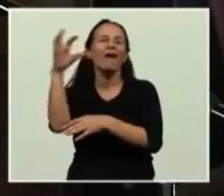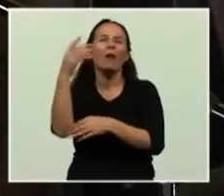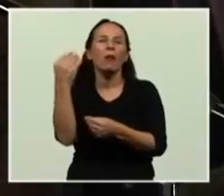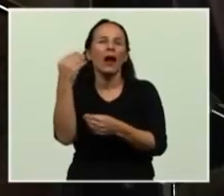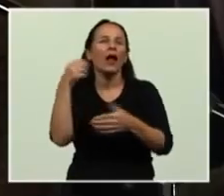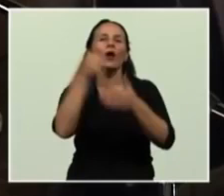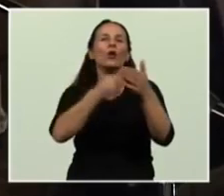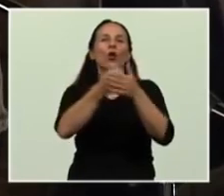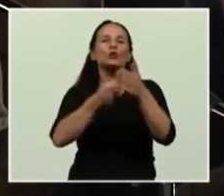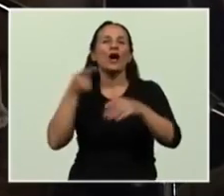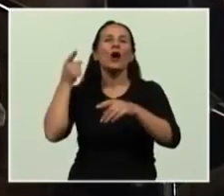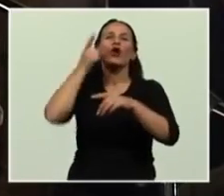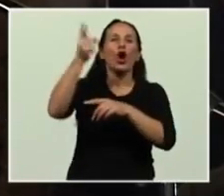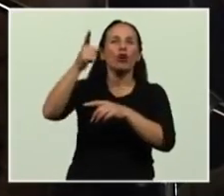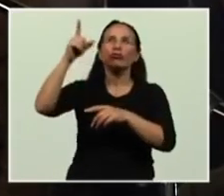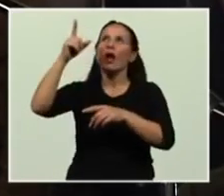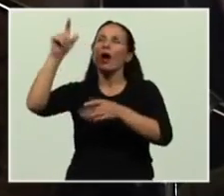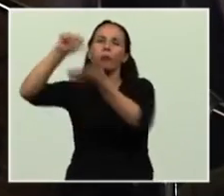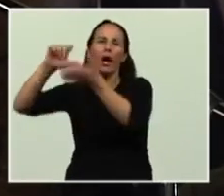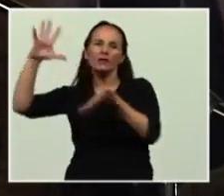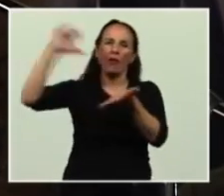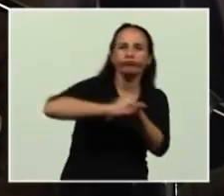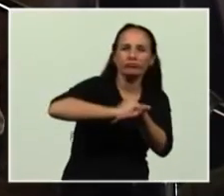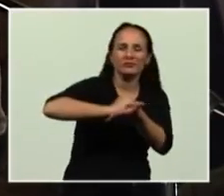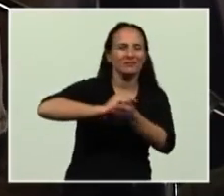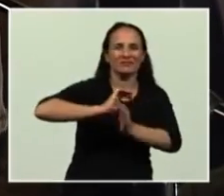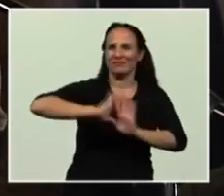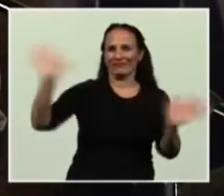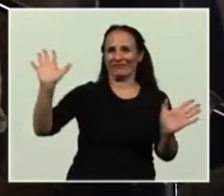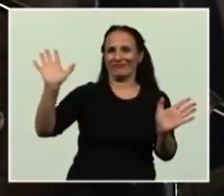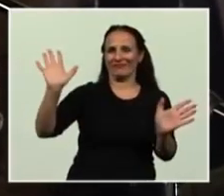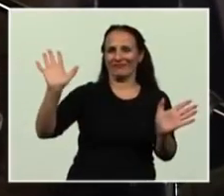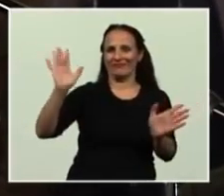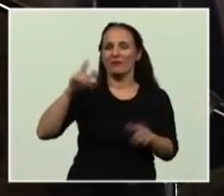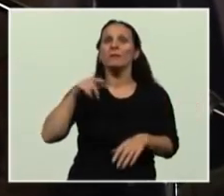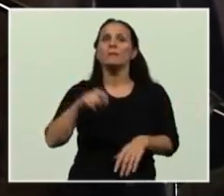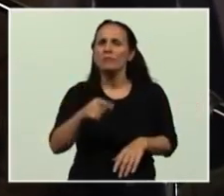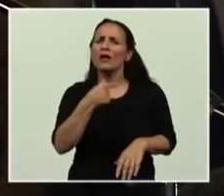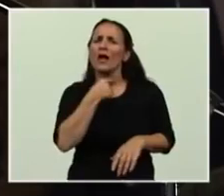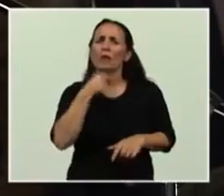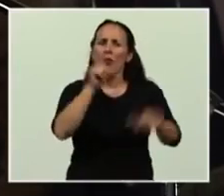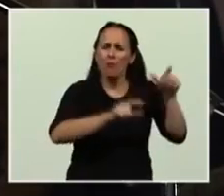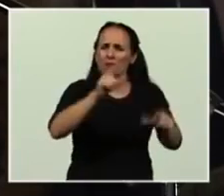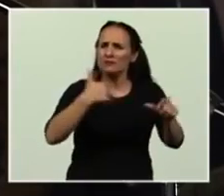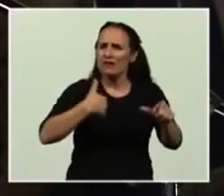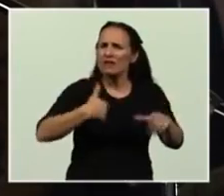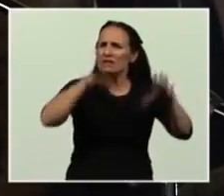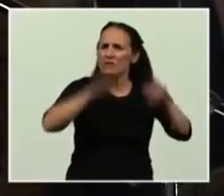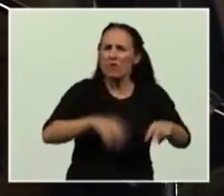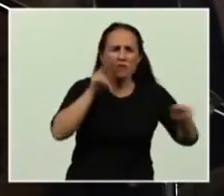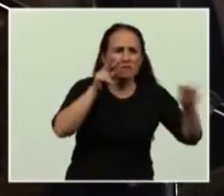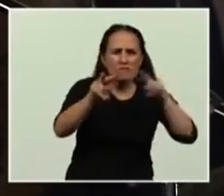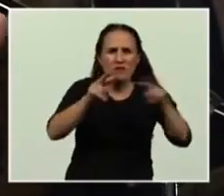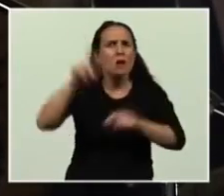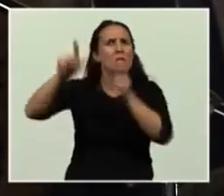colonialismo, que queremos que se divise y lo divise cada argentino y cada